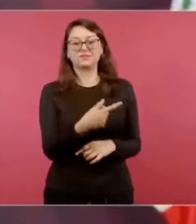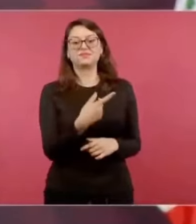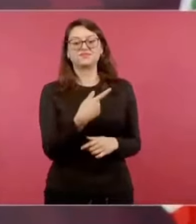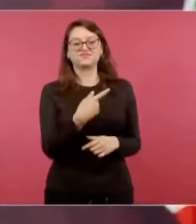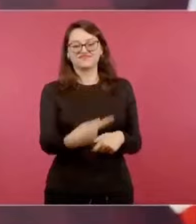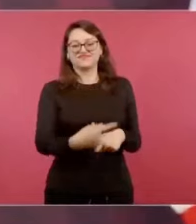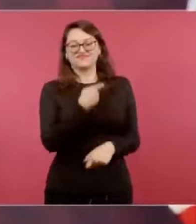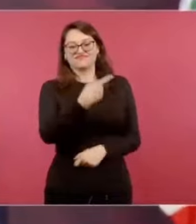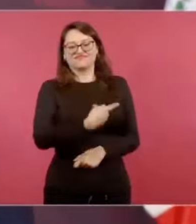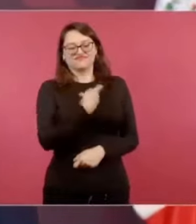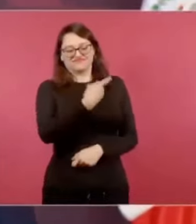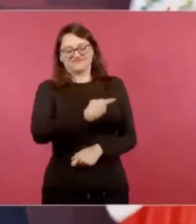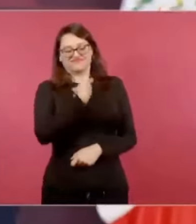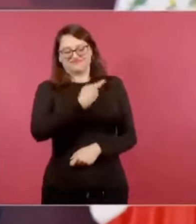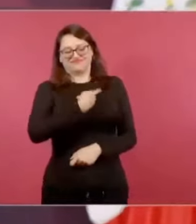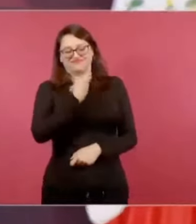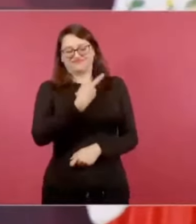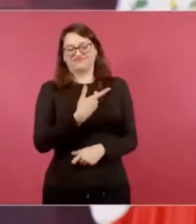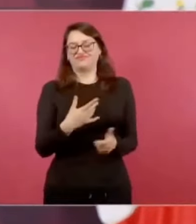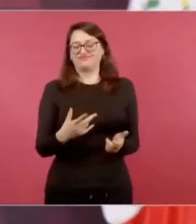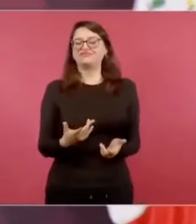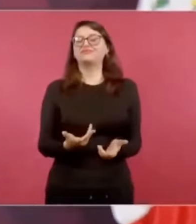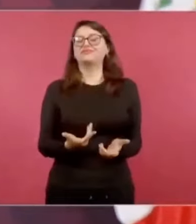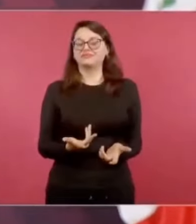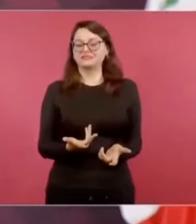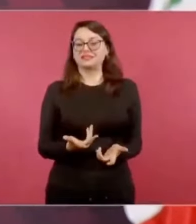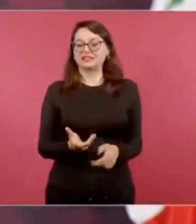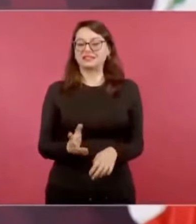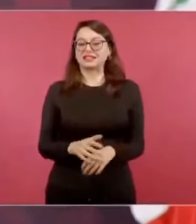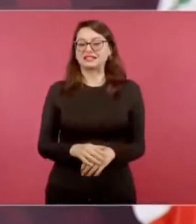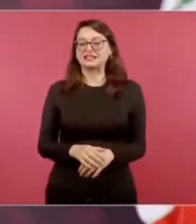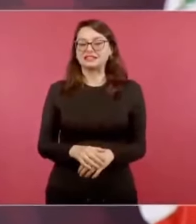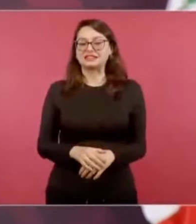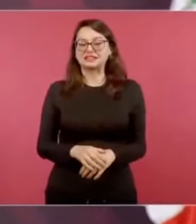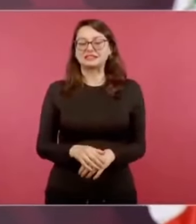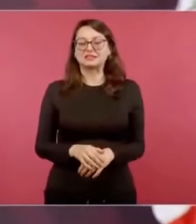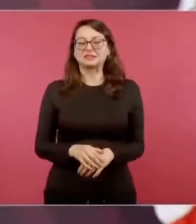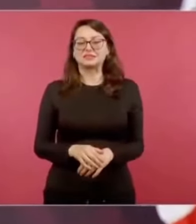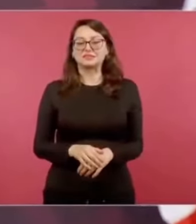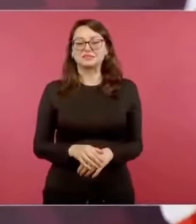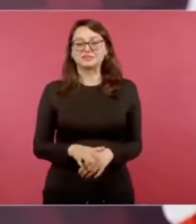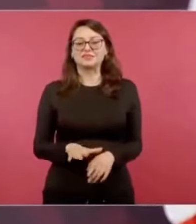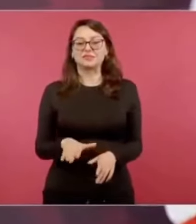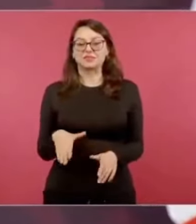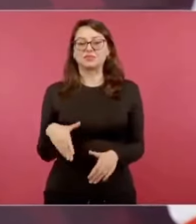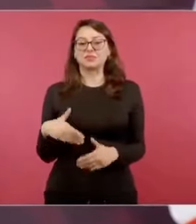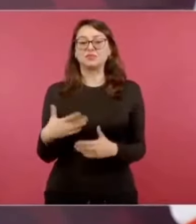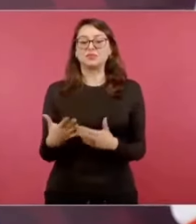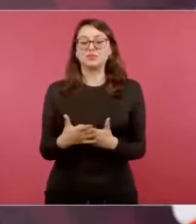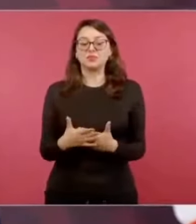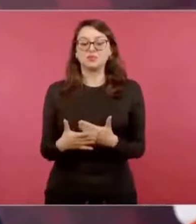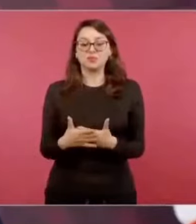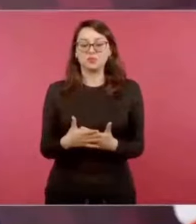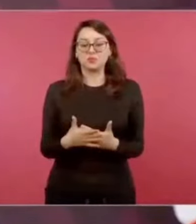cómo va a dar a conocer el nombre de la corresponsal